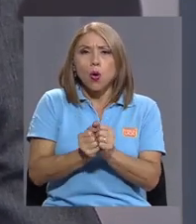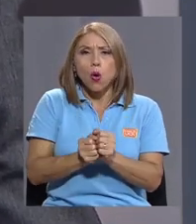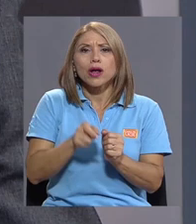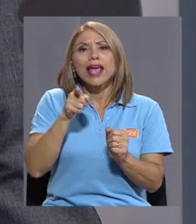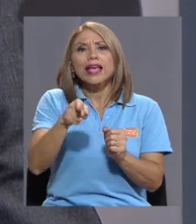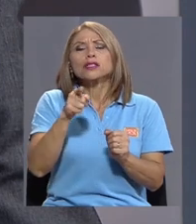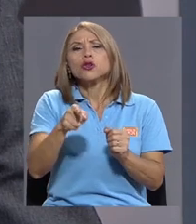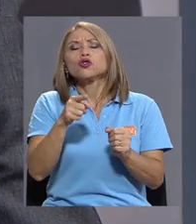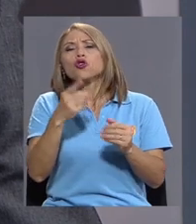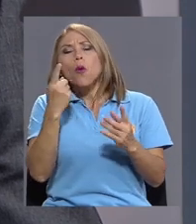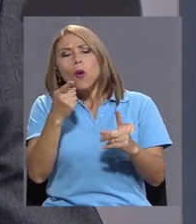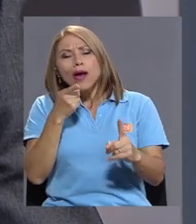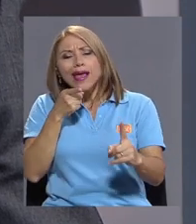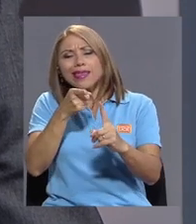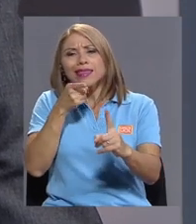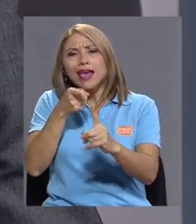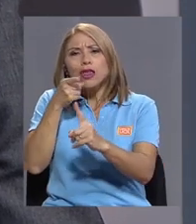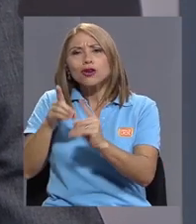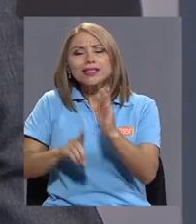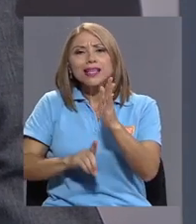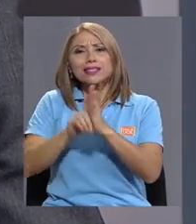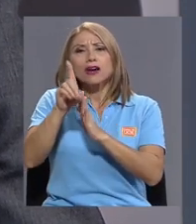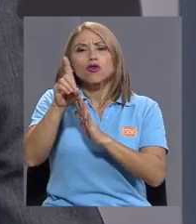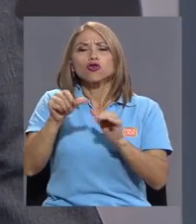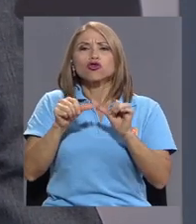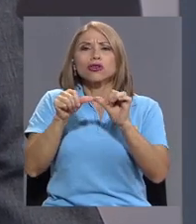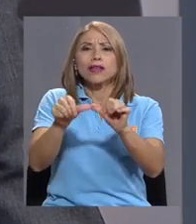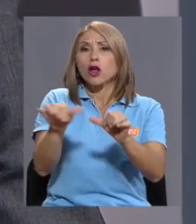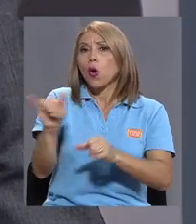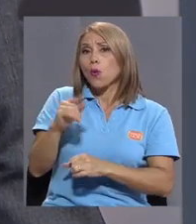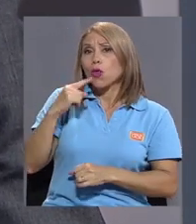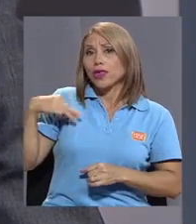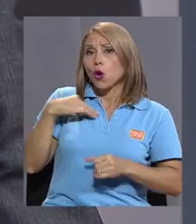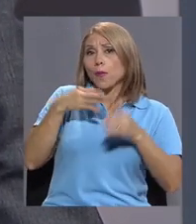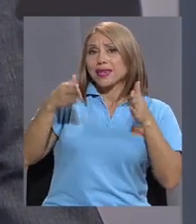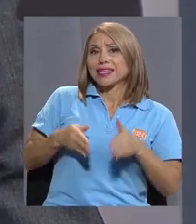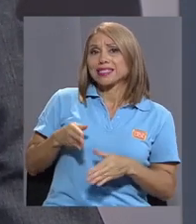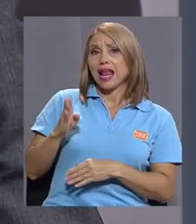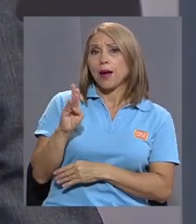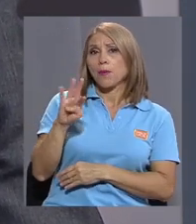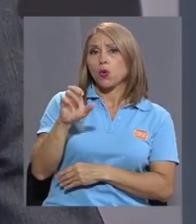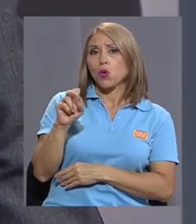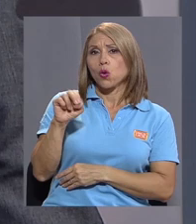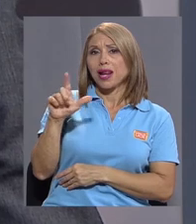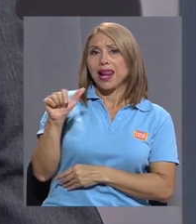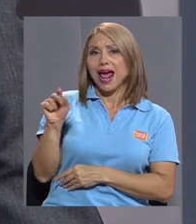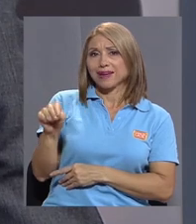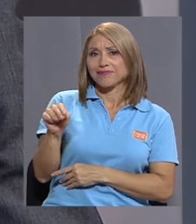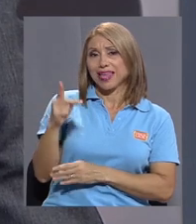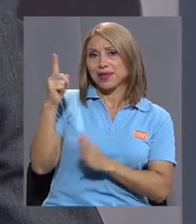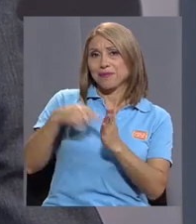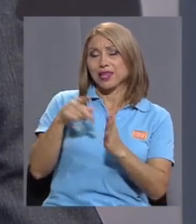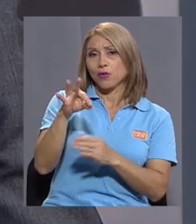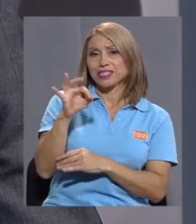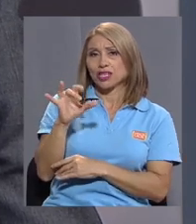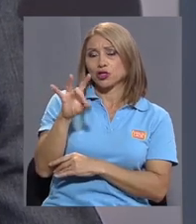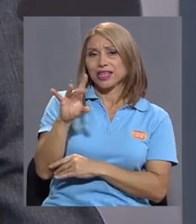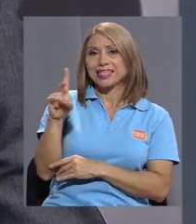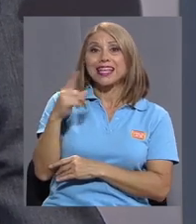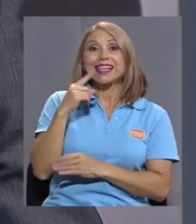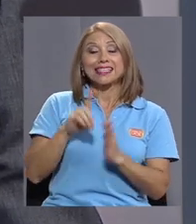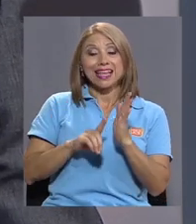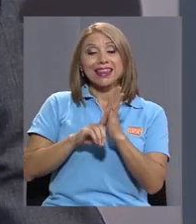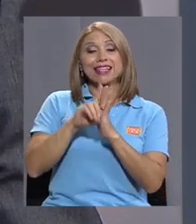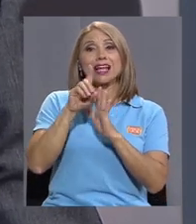indicadores de desarrollo sostenible. Como bien lo dijo la ministra Brundtland en 1987, de que el desarrollo sostenible es la